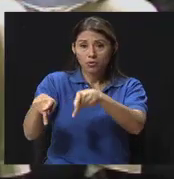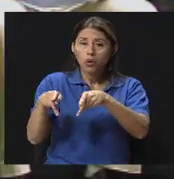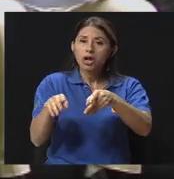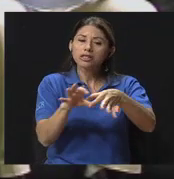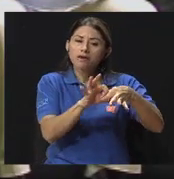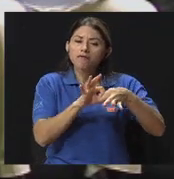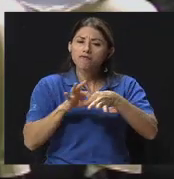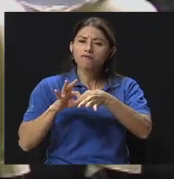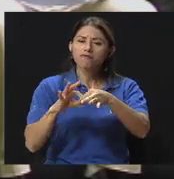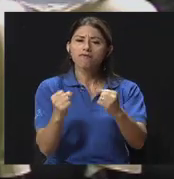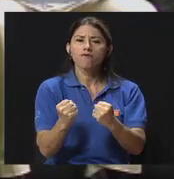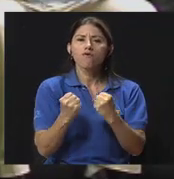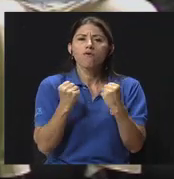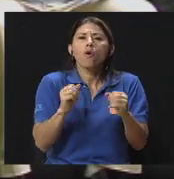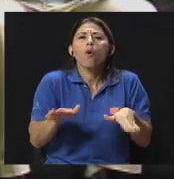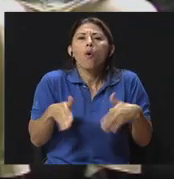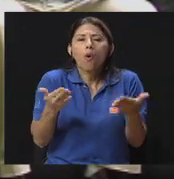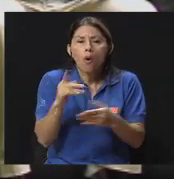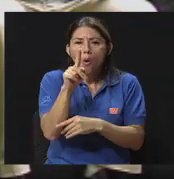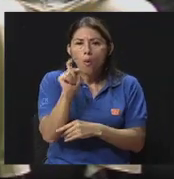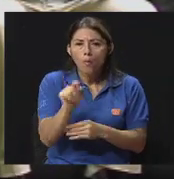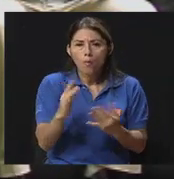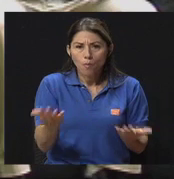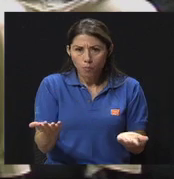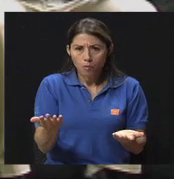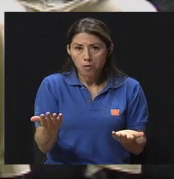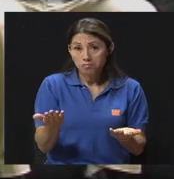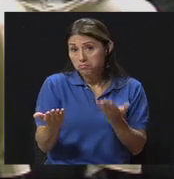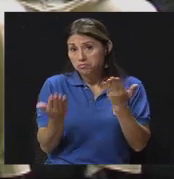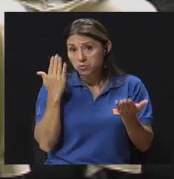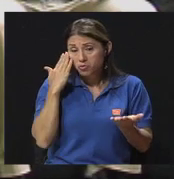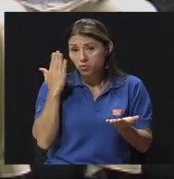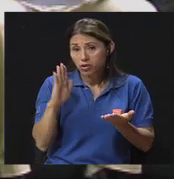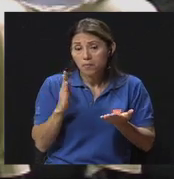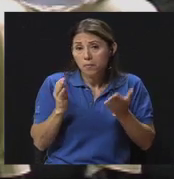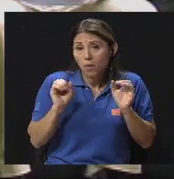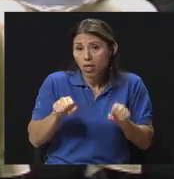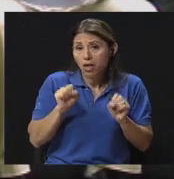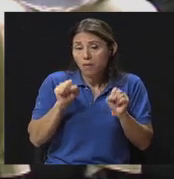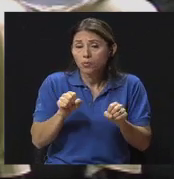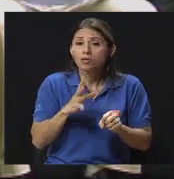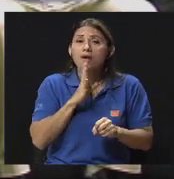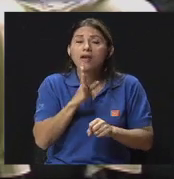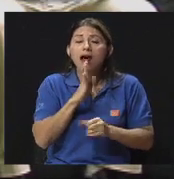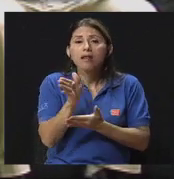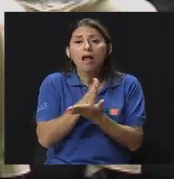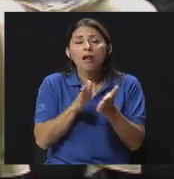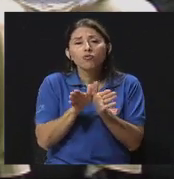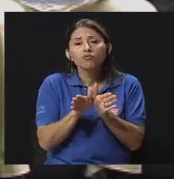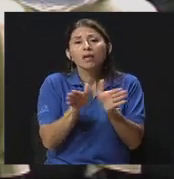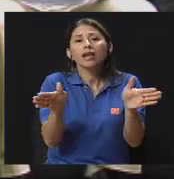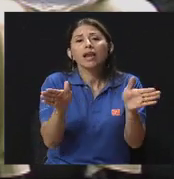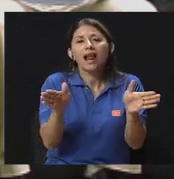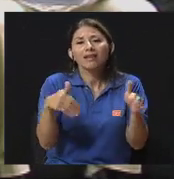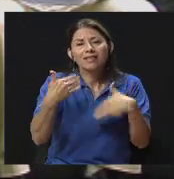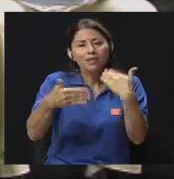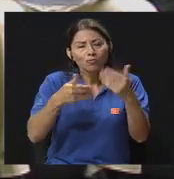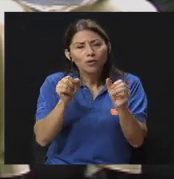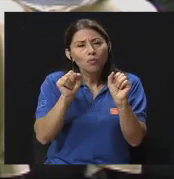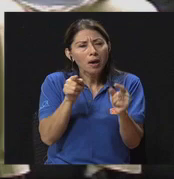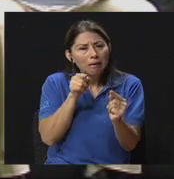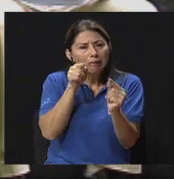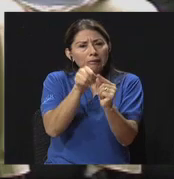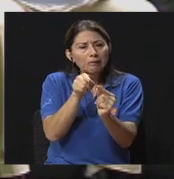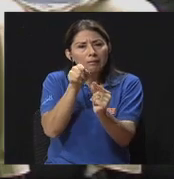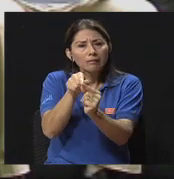interpersonales para no llegar al daño. No sé si en ese aspecto podemos hacer algún marco general para después poder ir abarcando